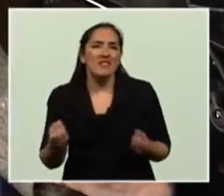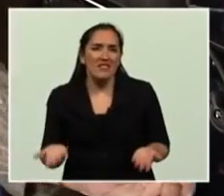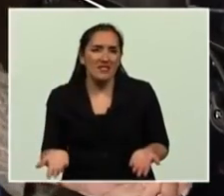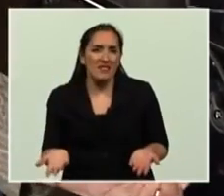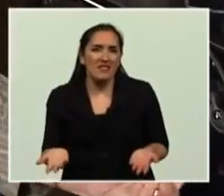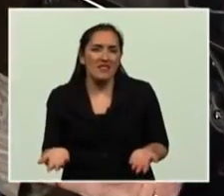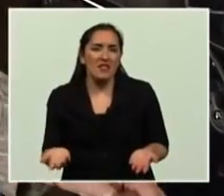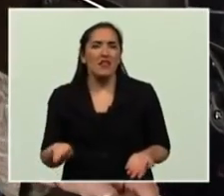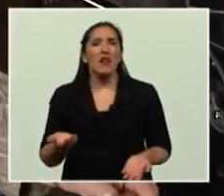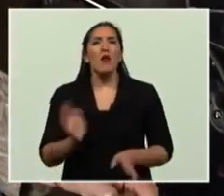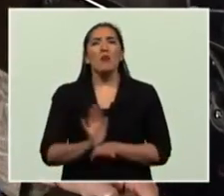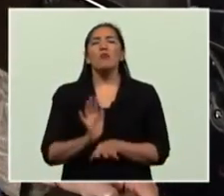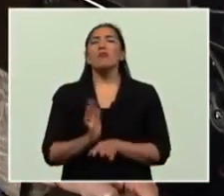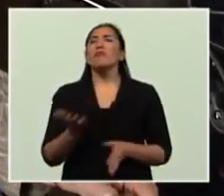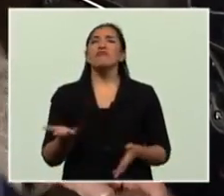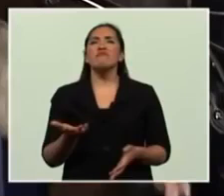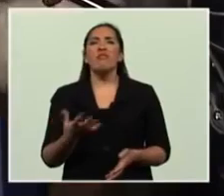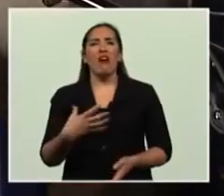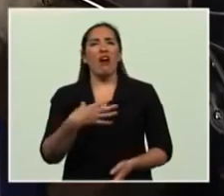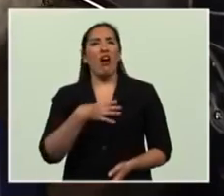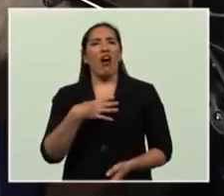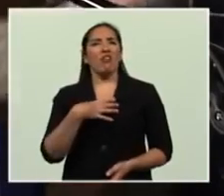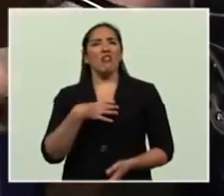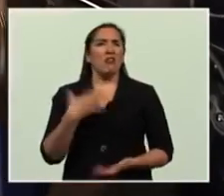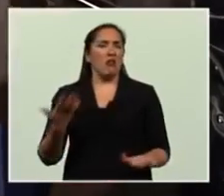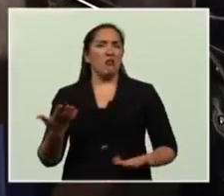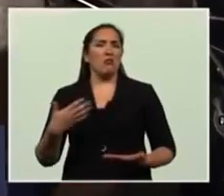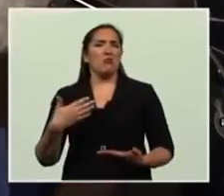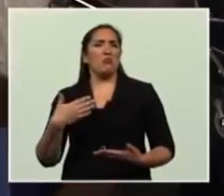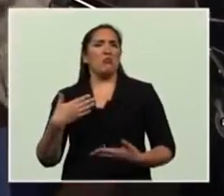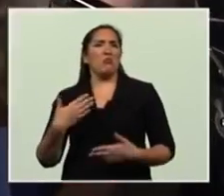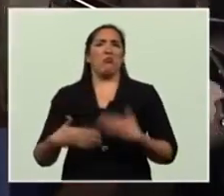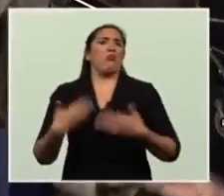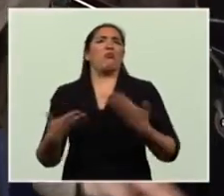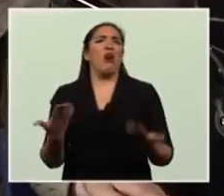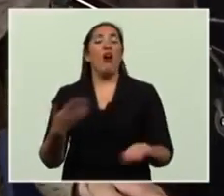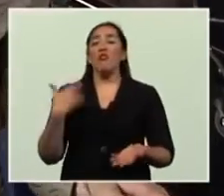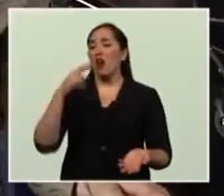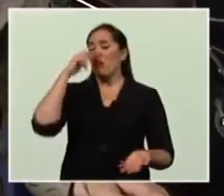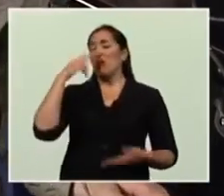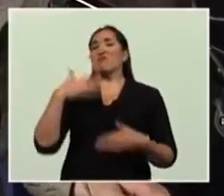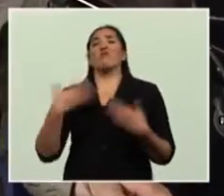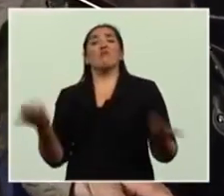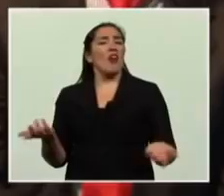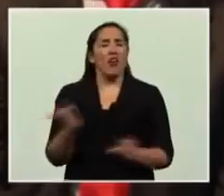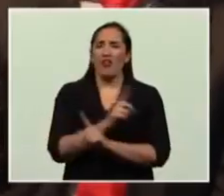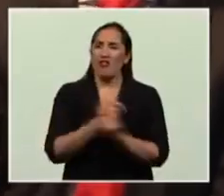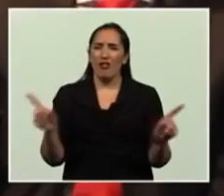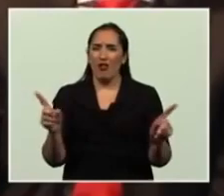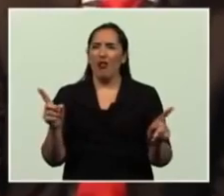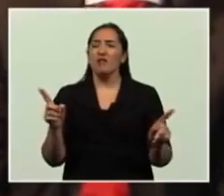tener actitudes de envalentamiento o de soberbia, simplemente saber